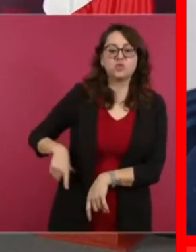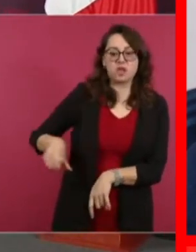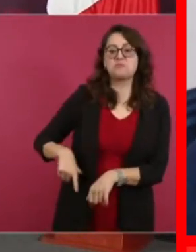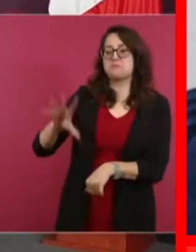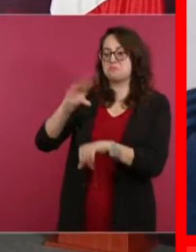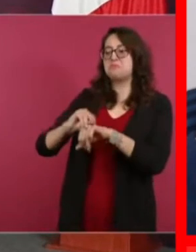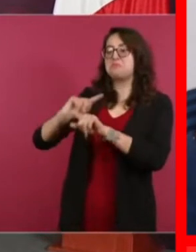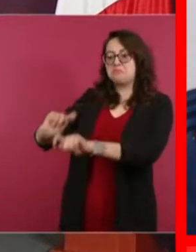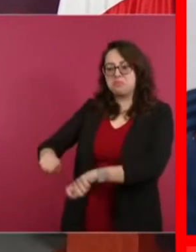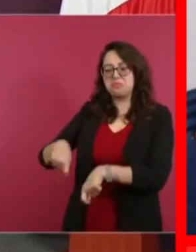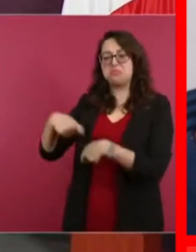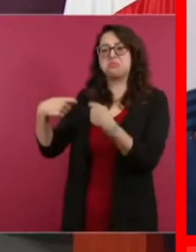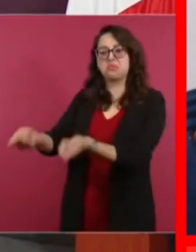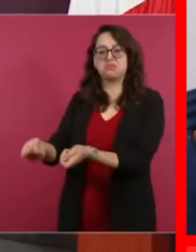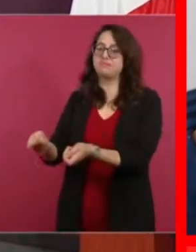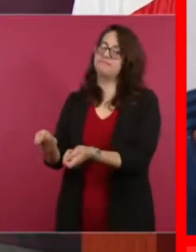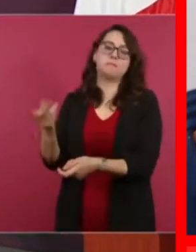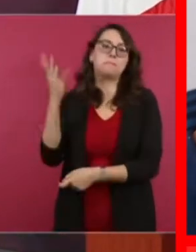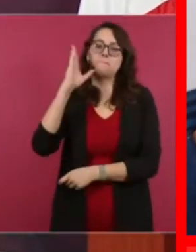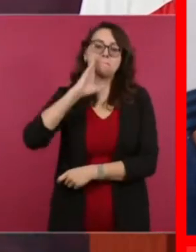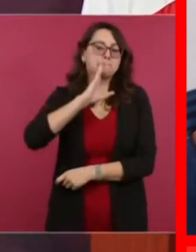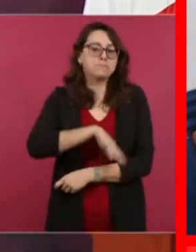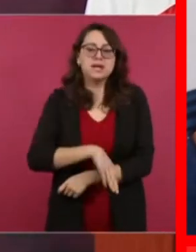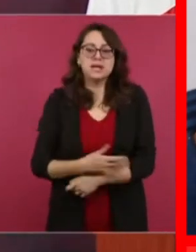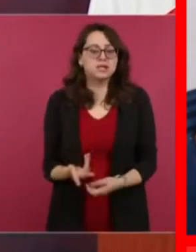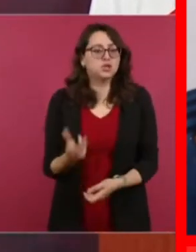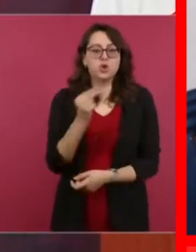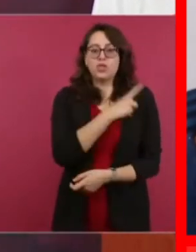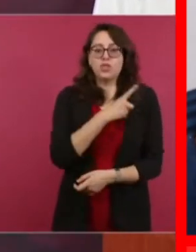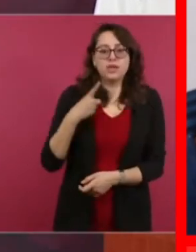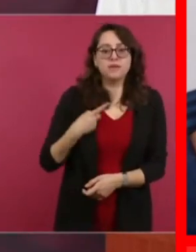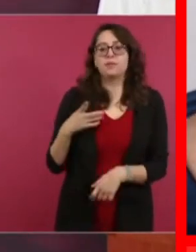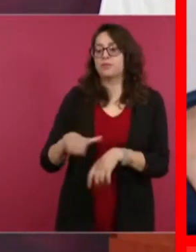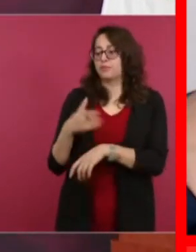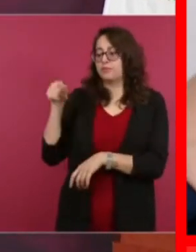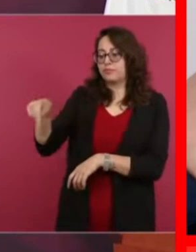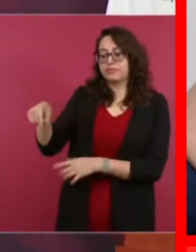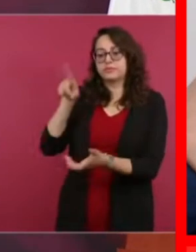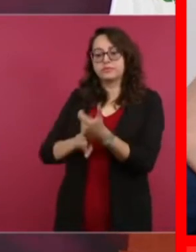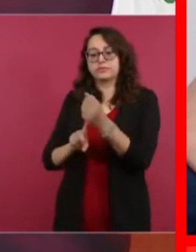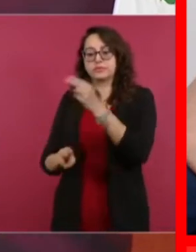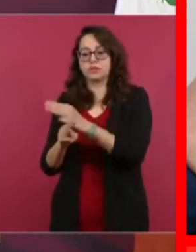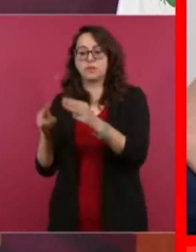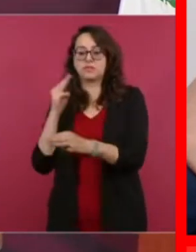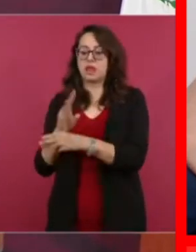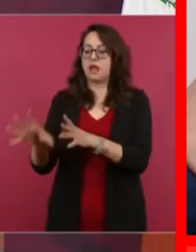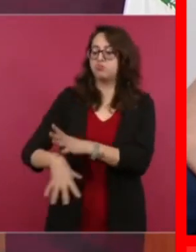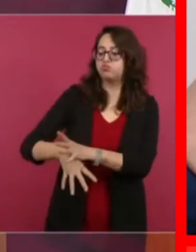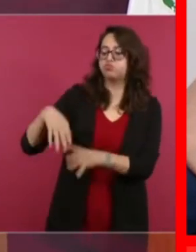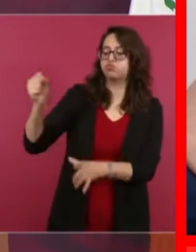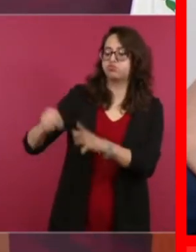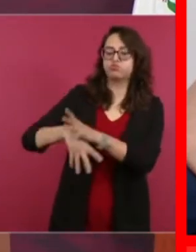estos materiales que se llevan la grava para mejorar